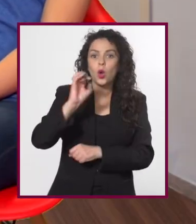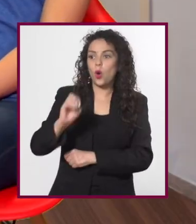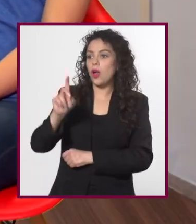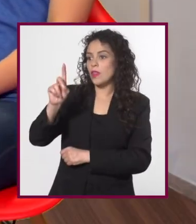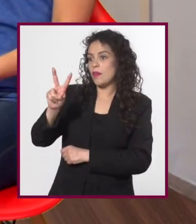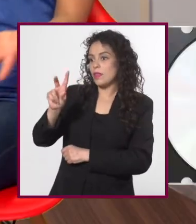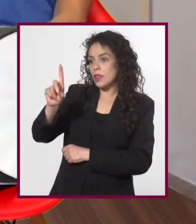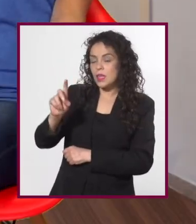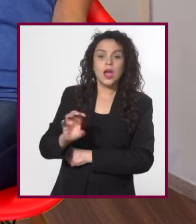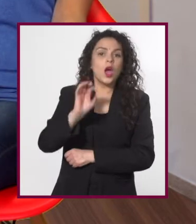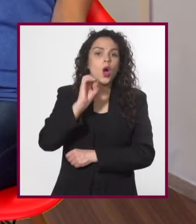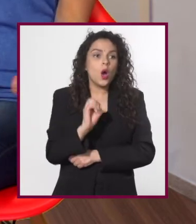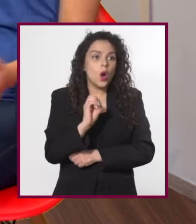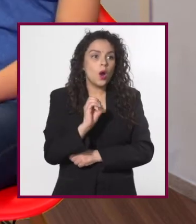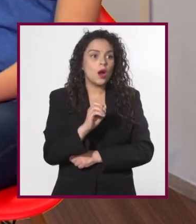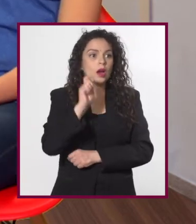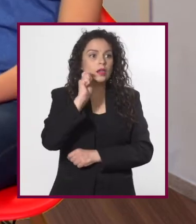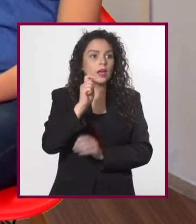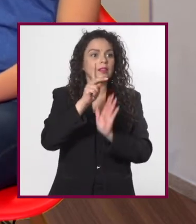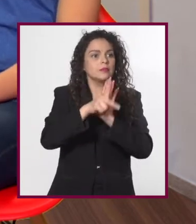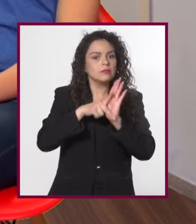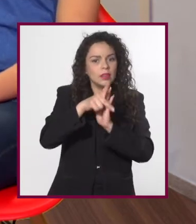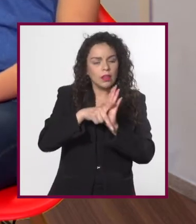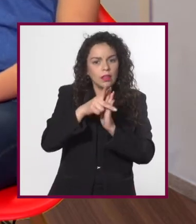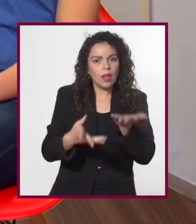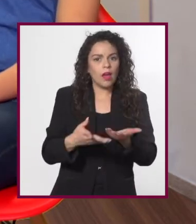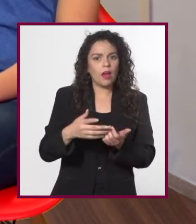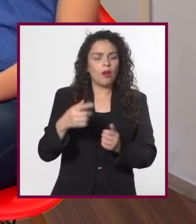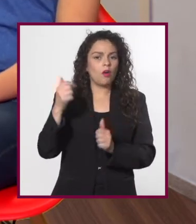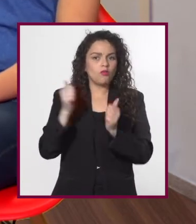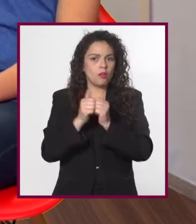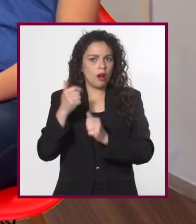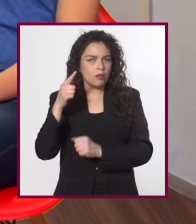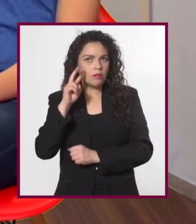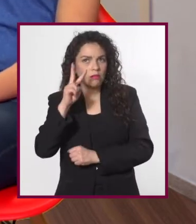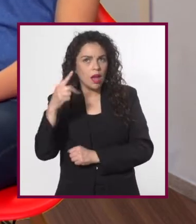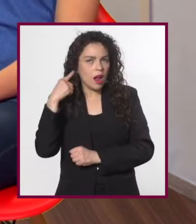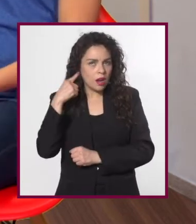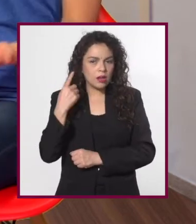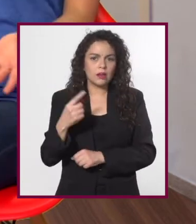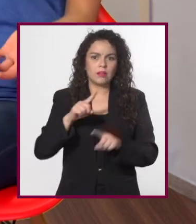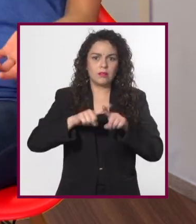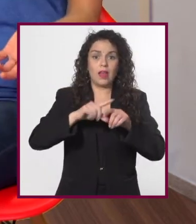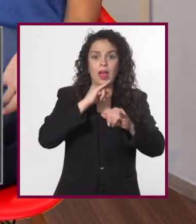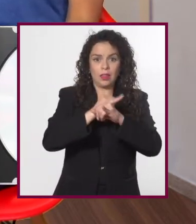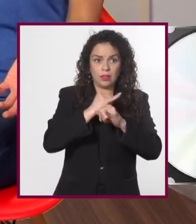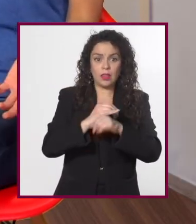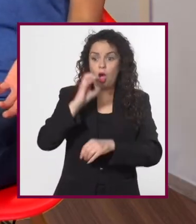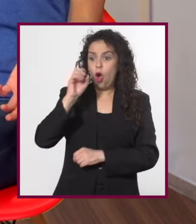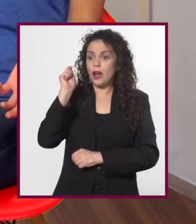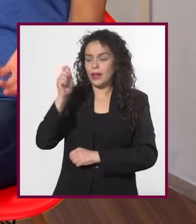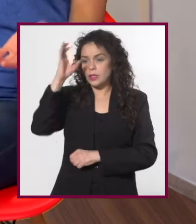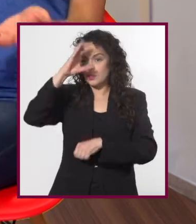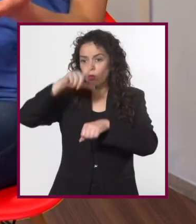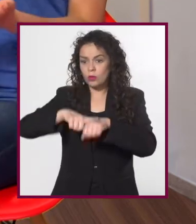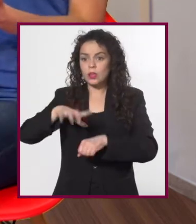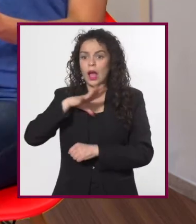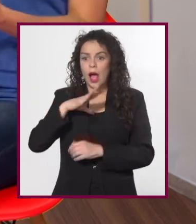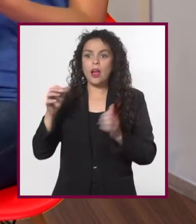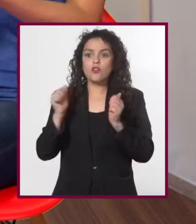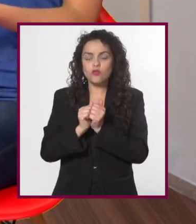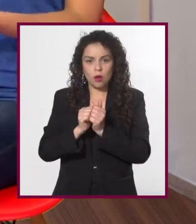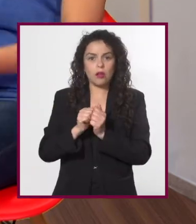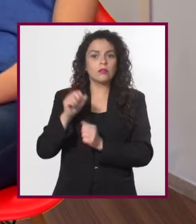cine, o los DVD, o los materiales audiovisuales que encontramos en internet, o las ofertas culturales que involucran